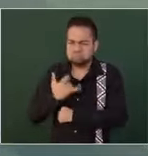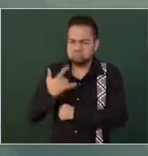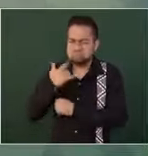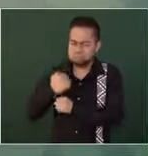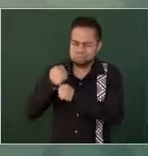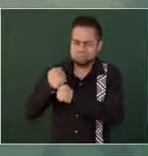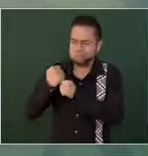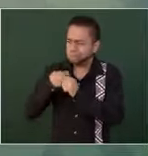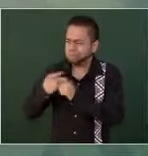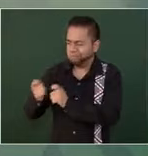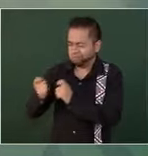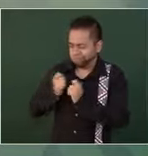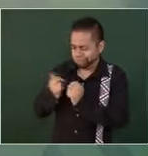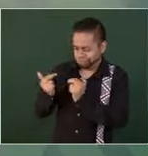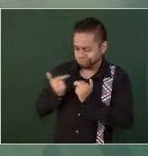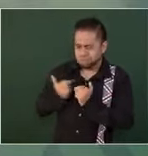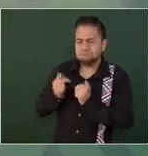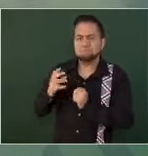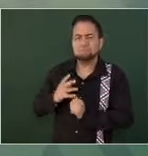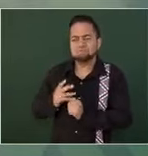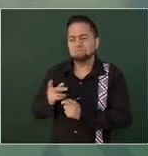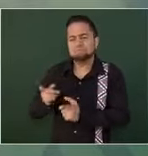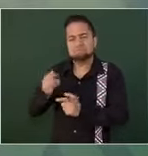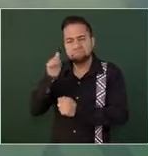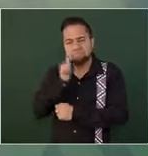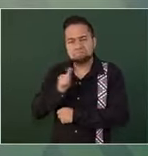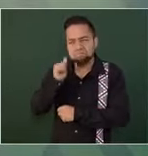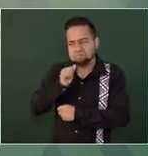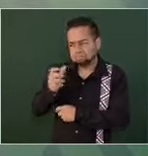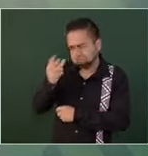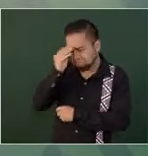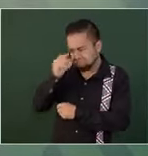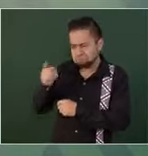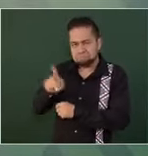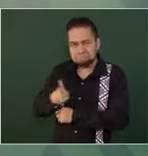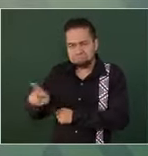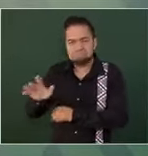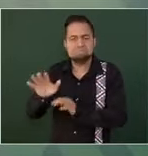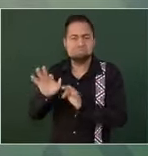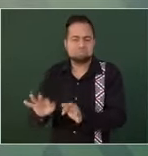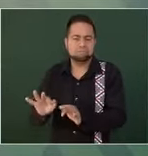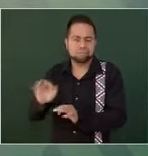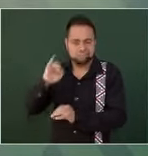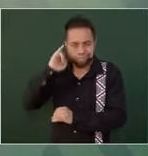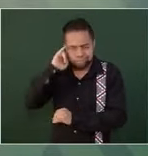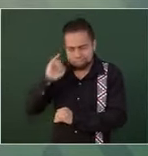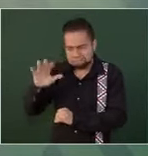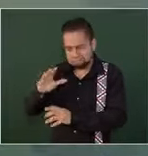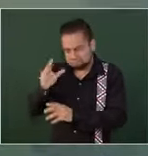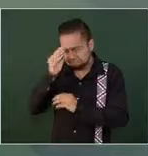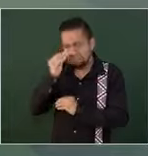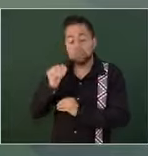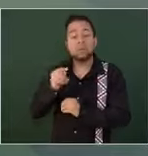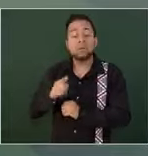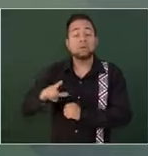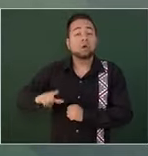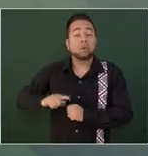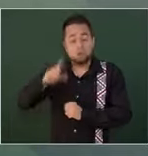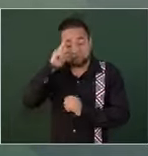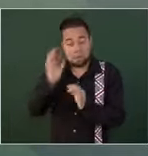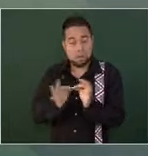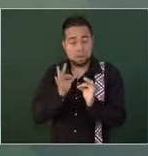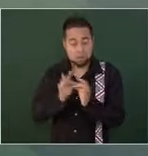la gran sabiduría de los pueblos originarios, un gobierno que ha logrado cumplir el sueño de trabajar